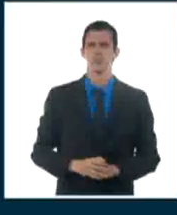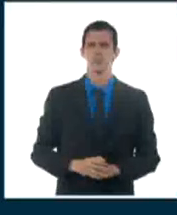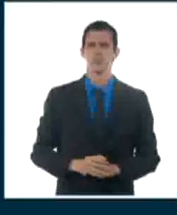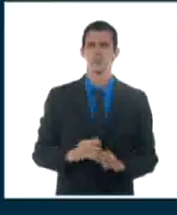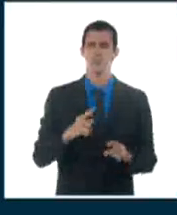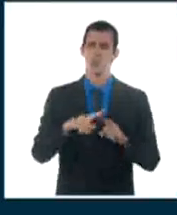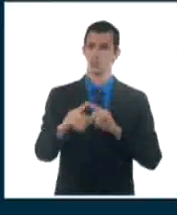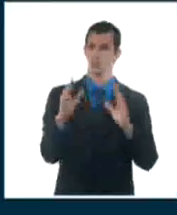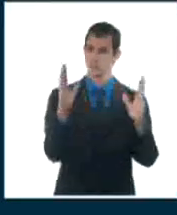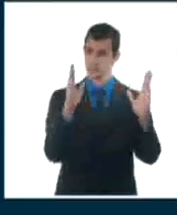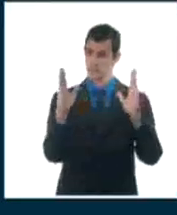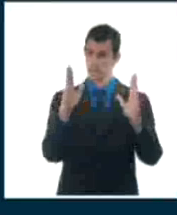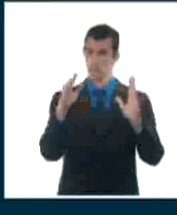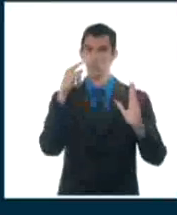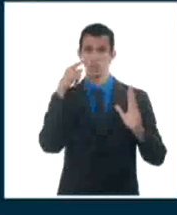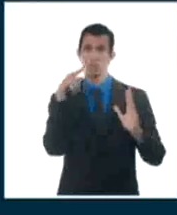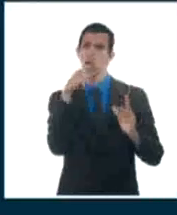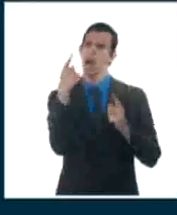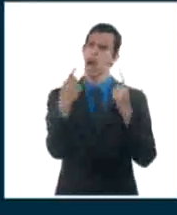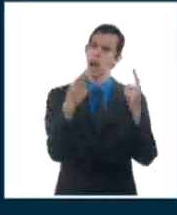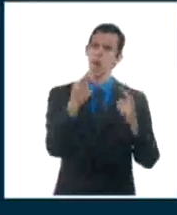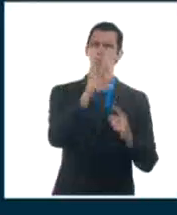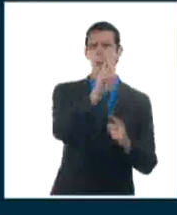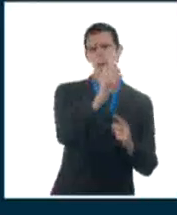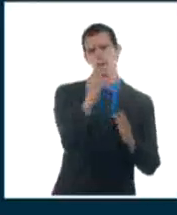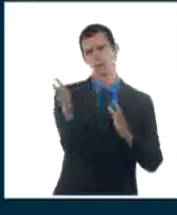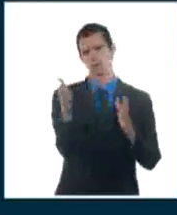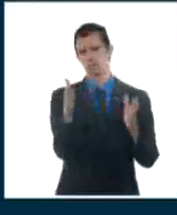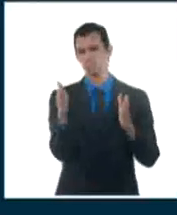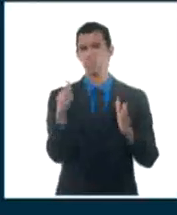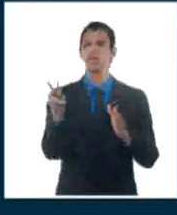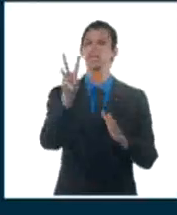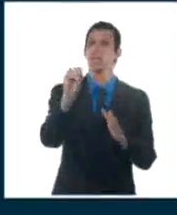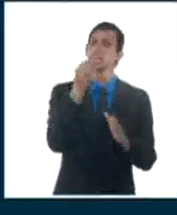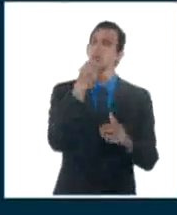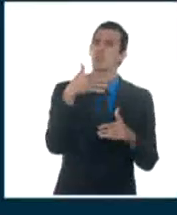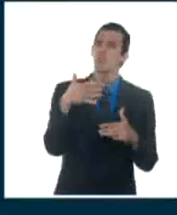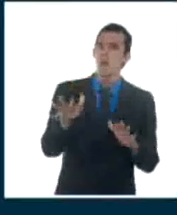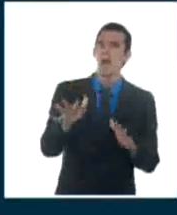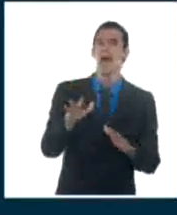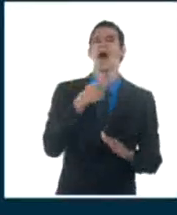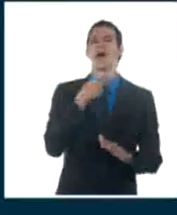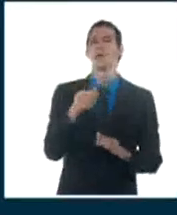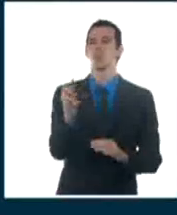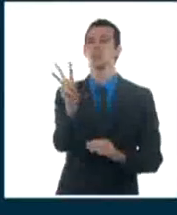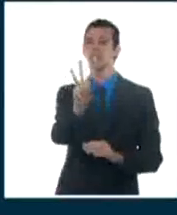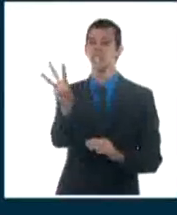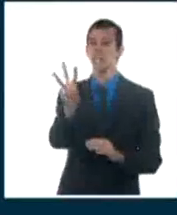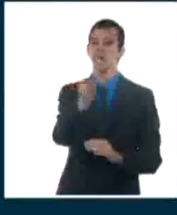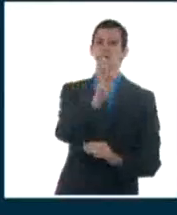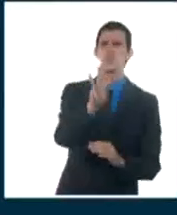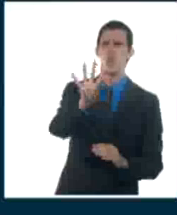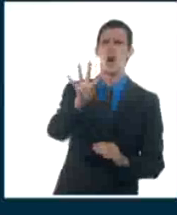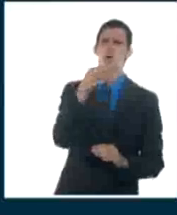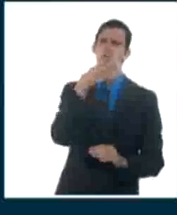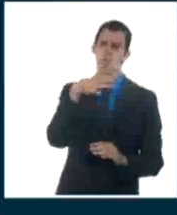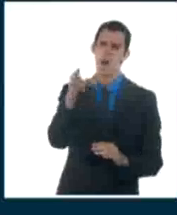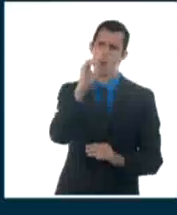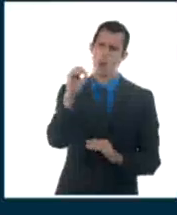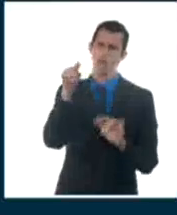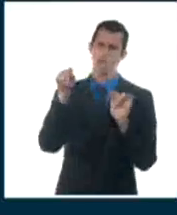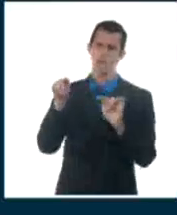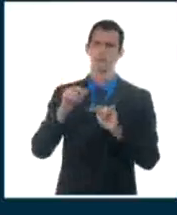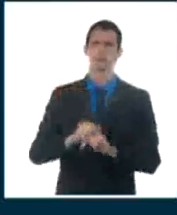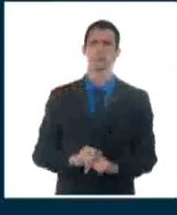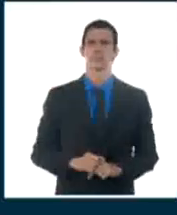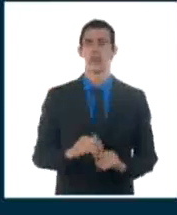región central, pero en la parte oriental algo superior es 20 hasta 23 grados Celsius. La tarde, ya con valores más elevados en el occidente y centro, las máximas